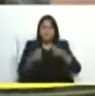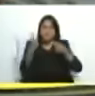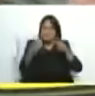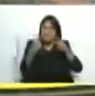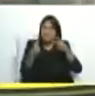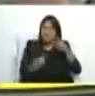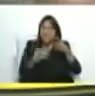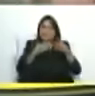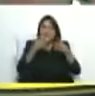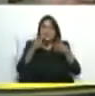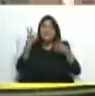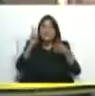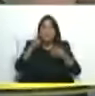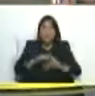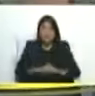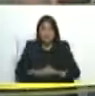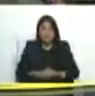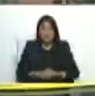verdad de Venezuela